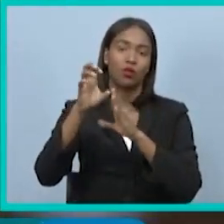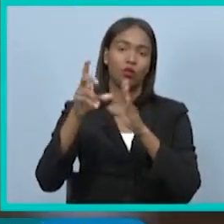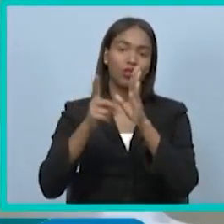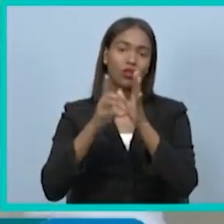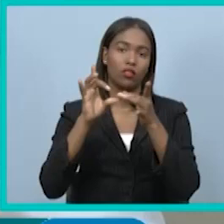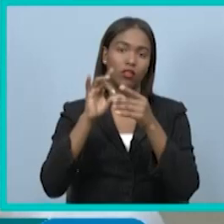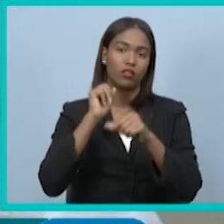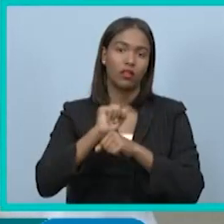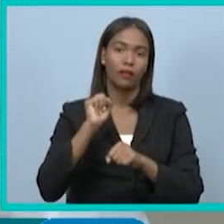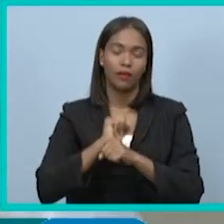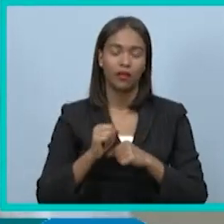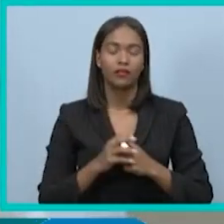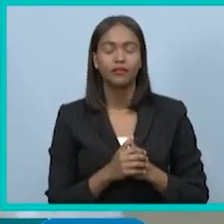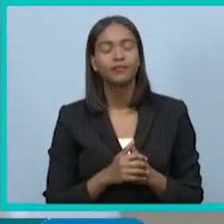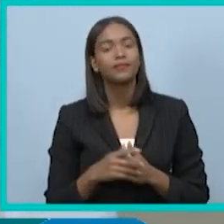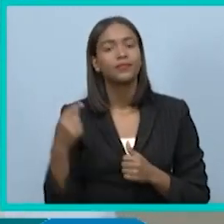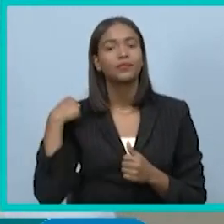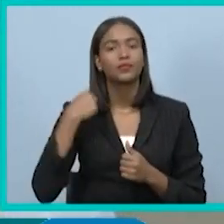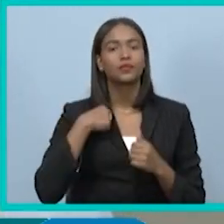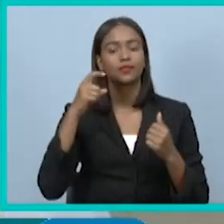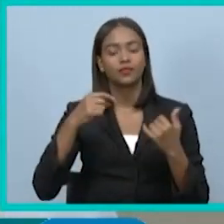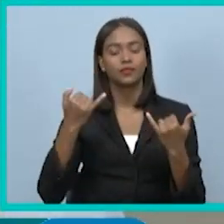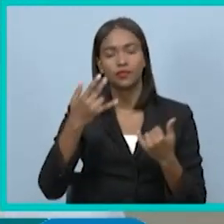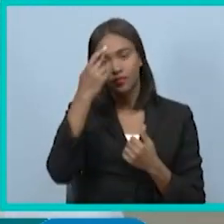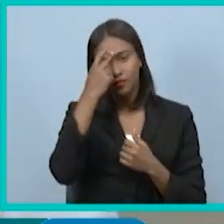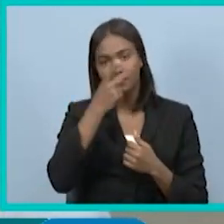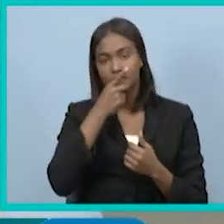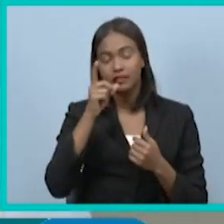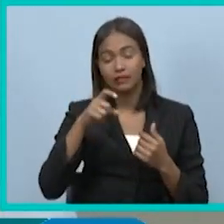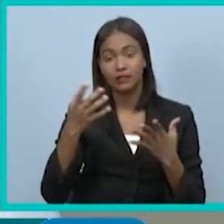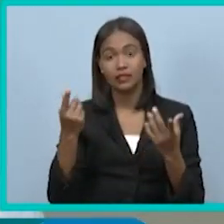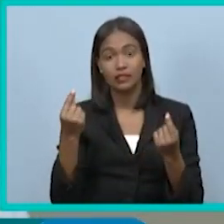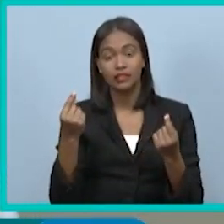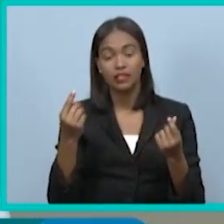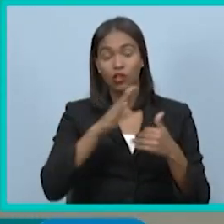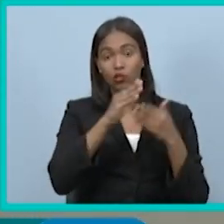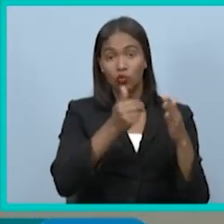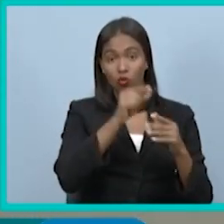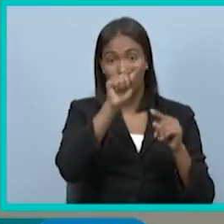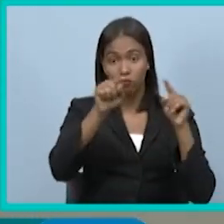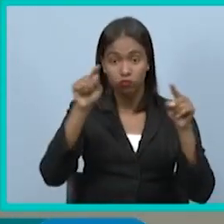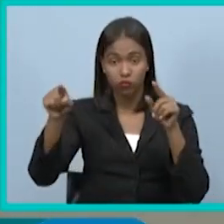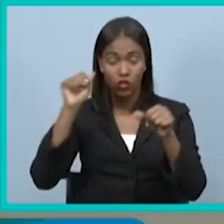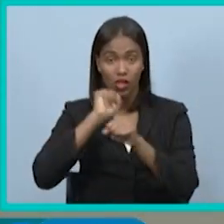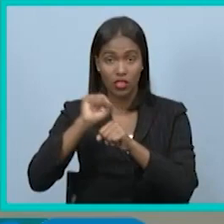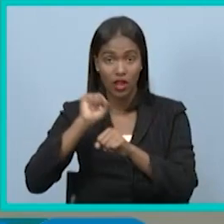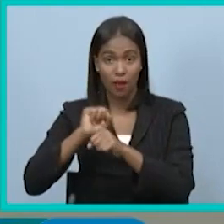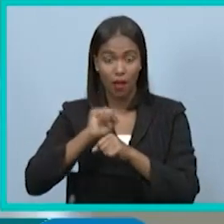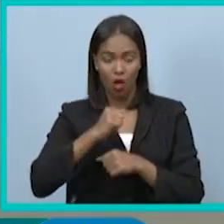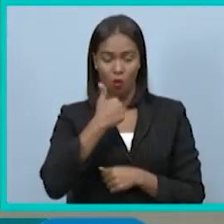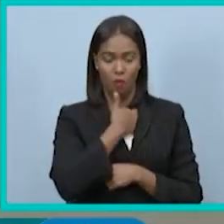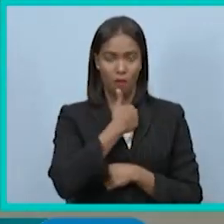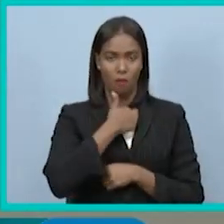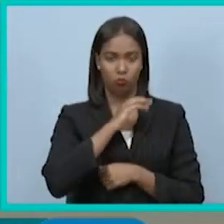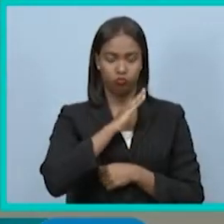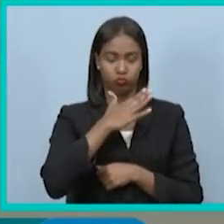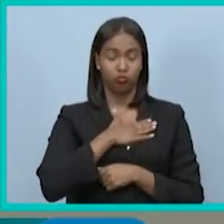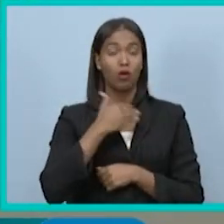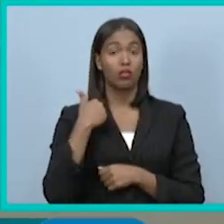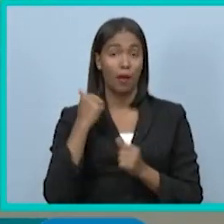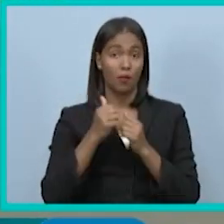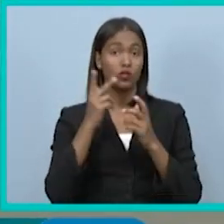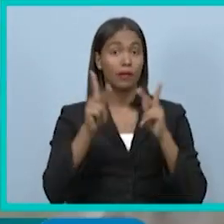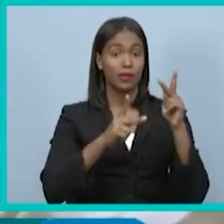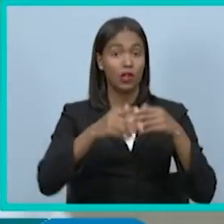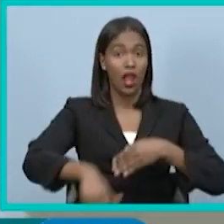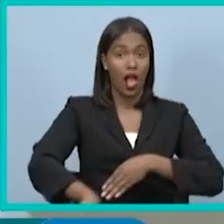Lo que hay que apuntar en la República Dominicana es que todos aquellos que realizan un trabajo informal, como hay mucha gente en la calle